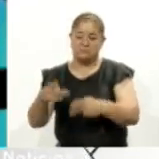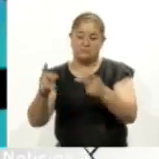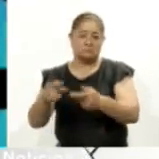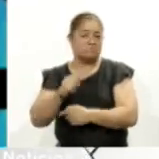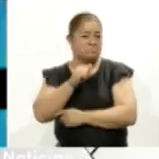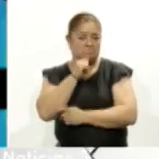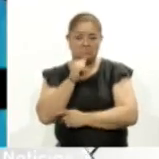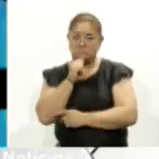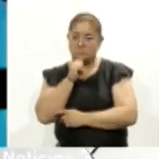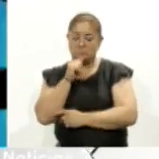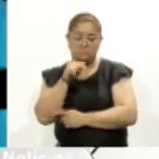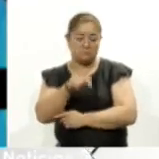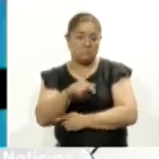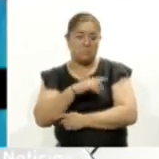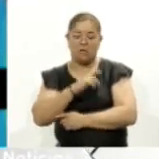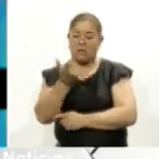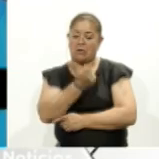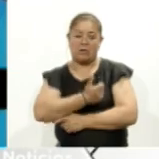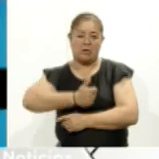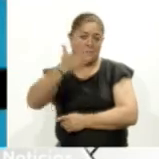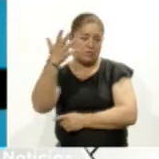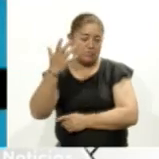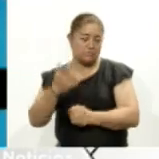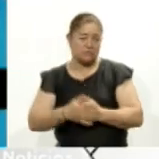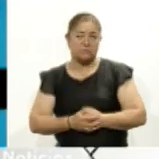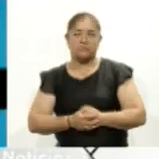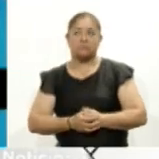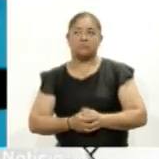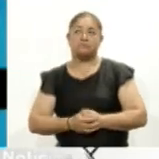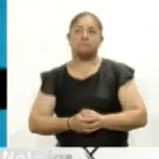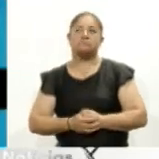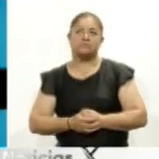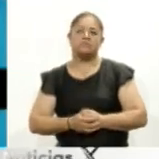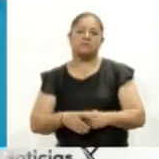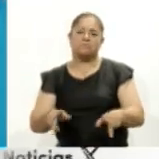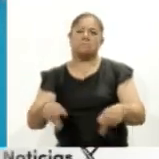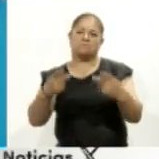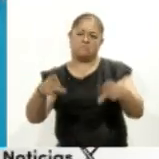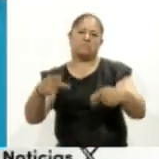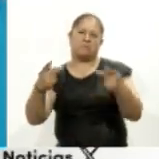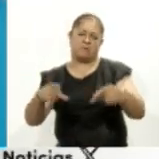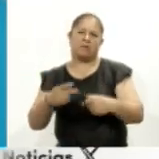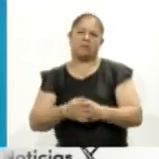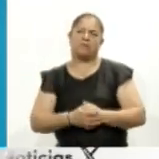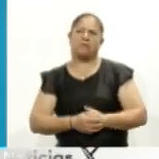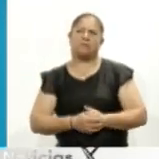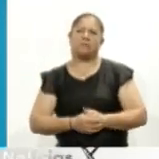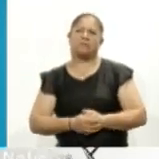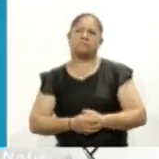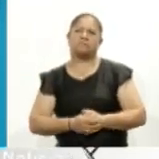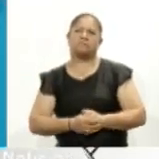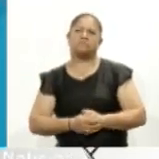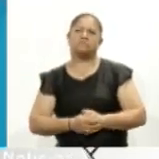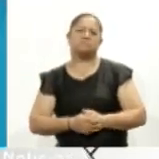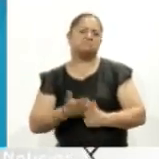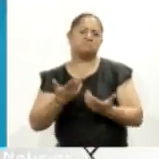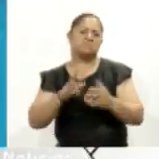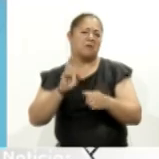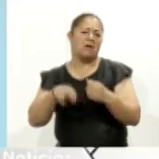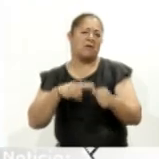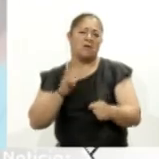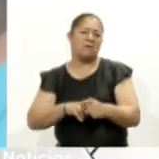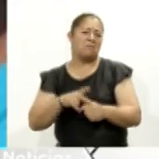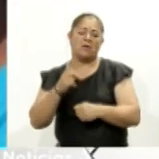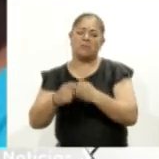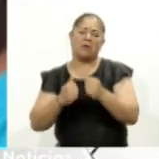que ha subido mucho el producto entonces pues vendemos como lo que es natural de